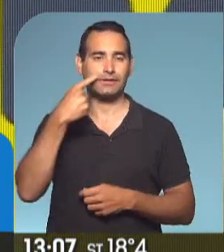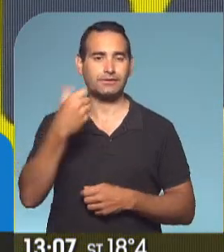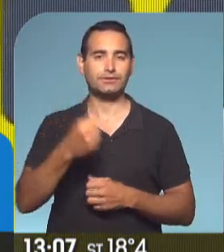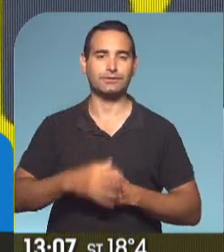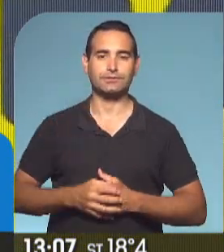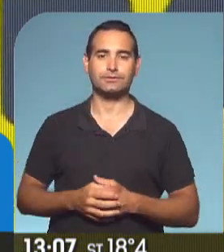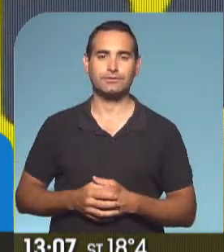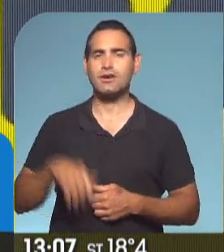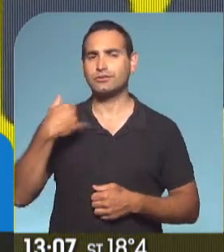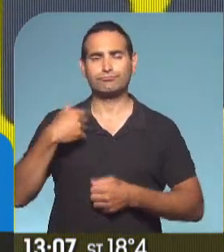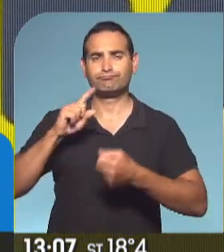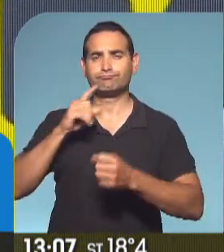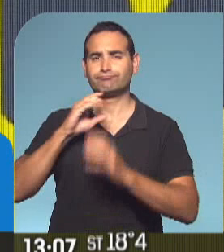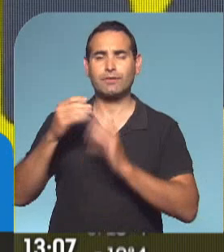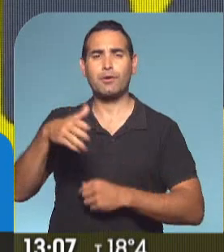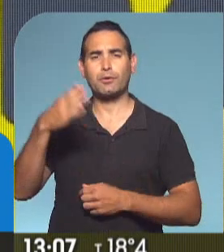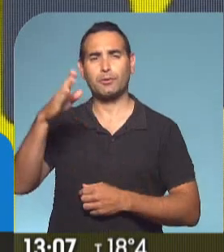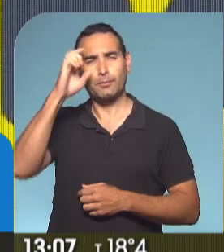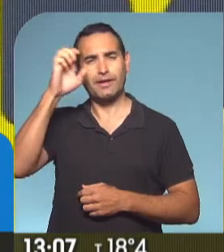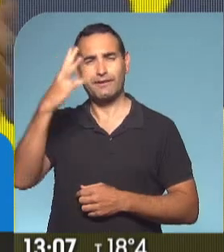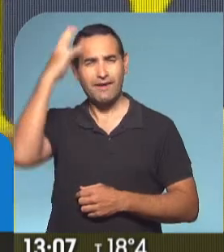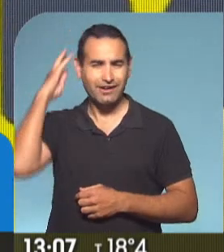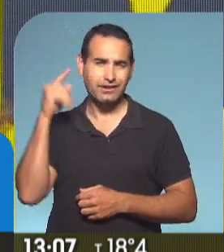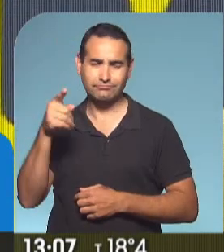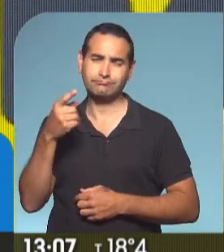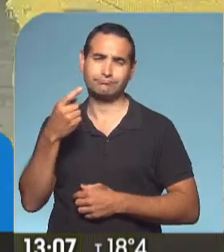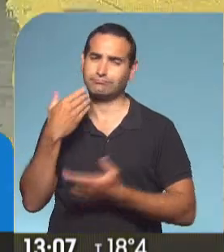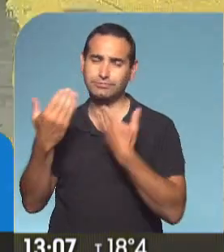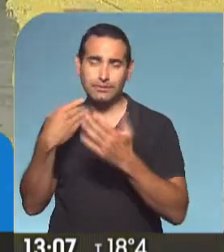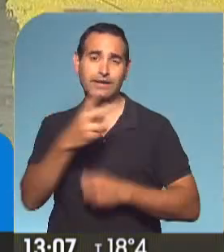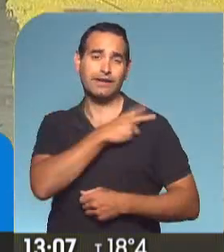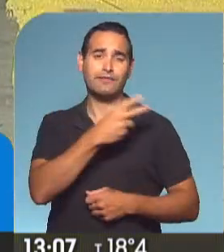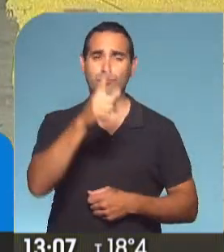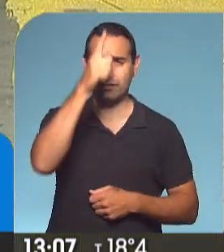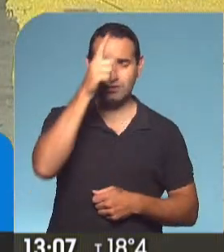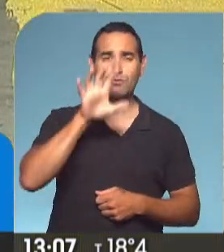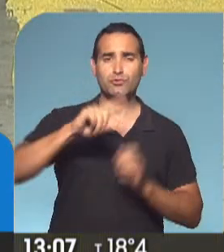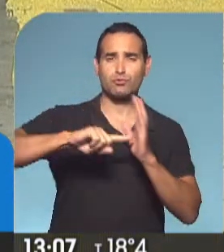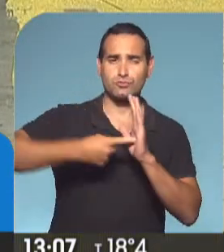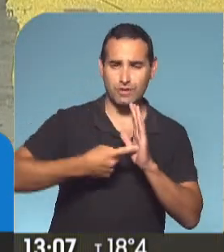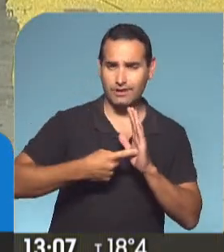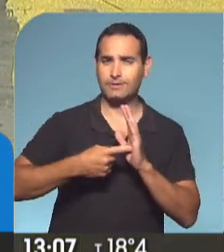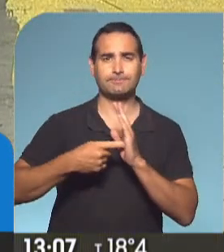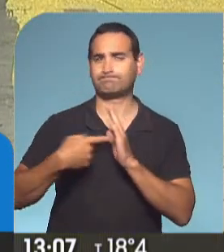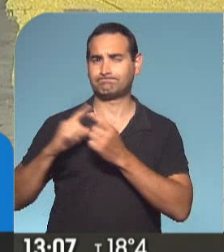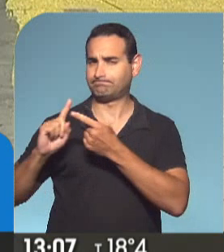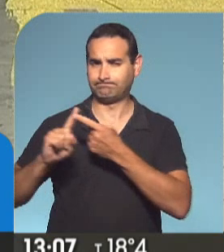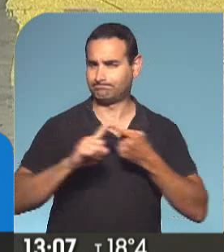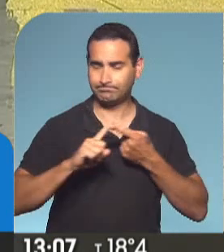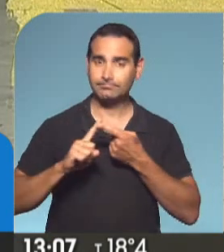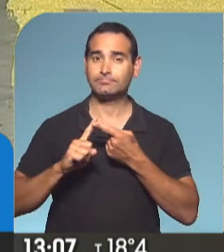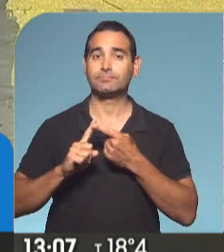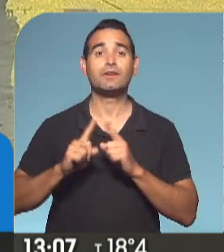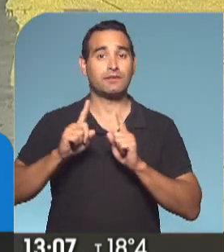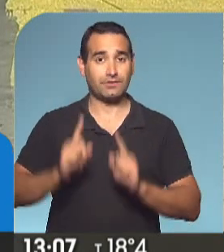...estado en comunicación permanente con Sergio Berni y el jefe de policía, con el jefe de policía de la provincia de Buenos Aires. Y también, a partir